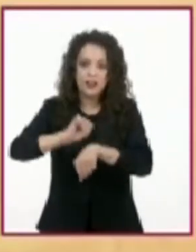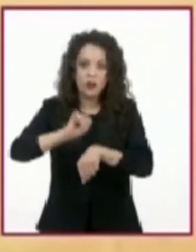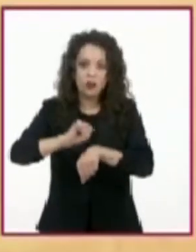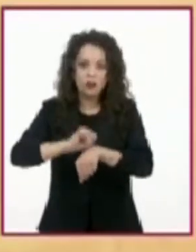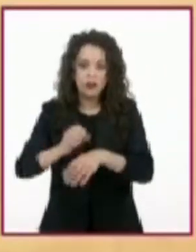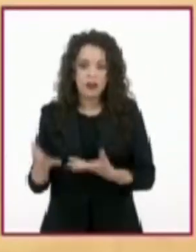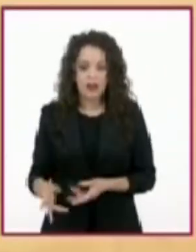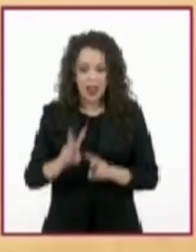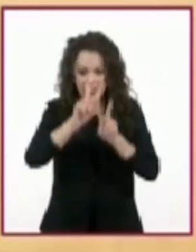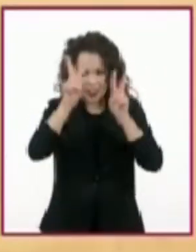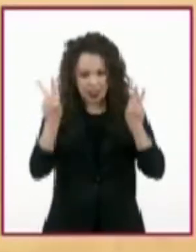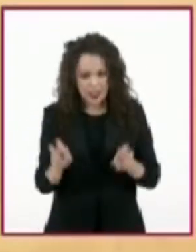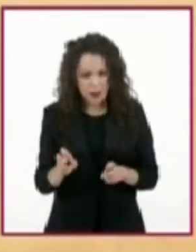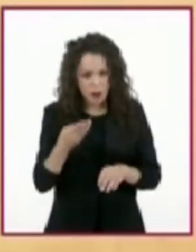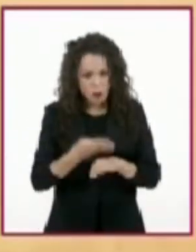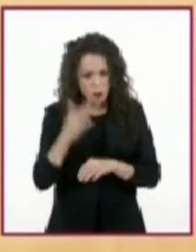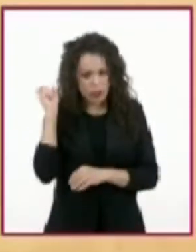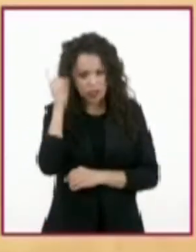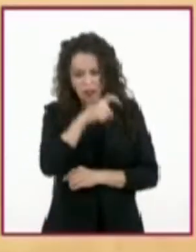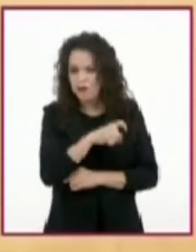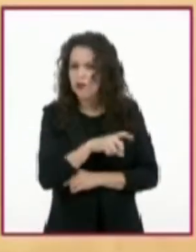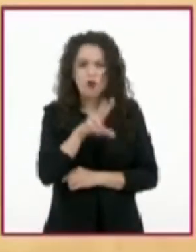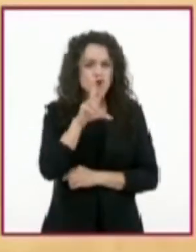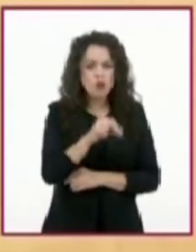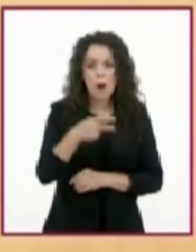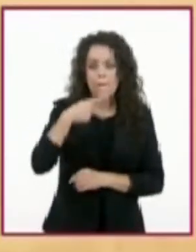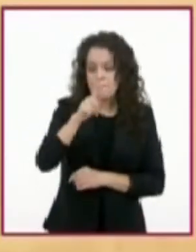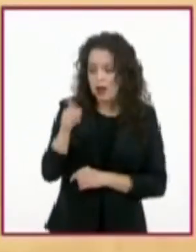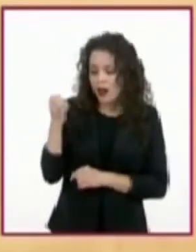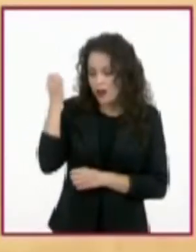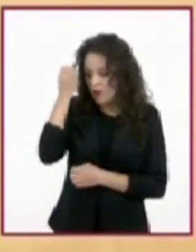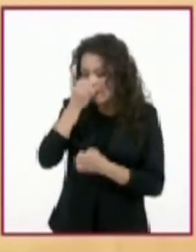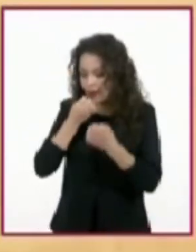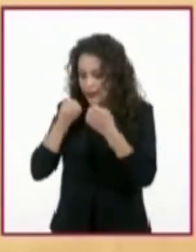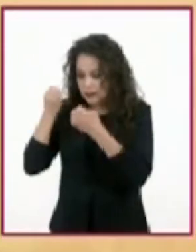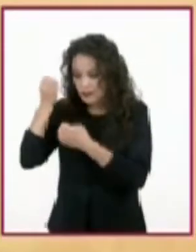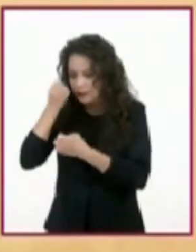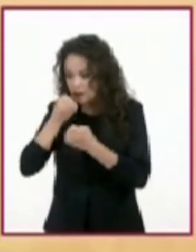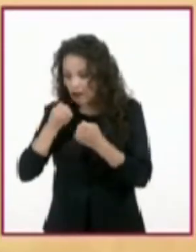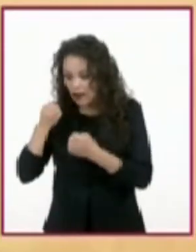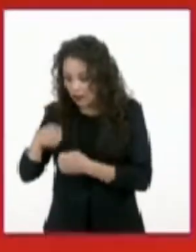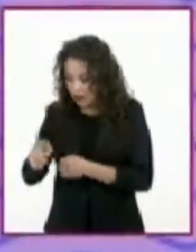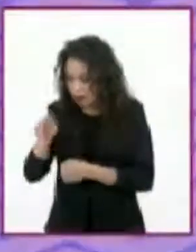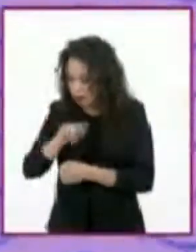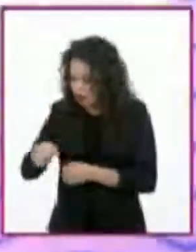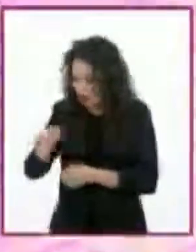difícil, pero el examen consideraba lo visto durante todo el año.